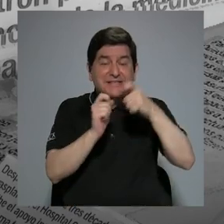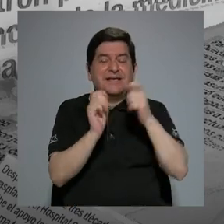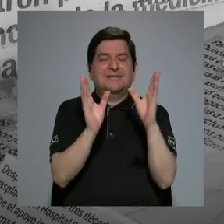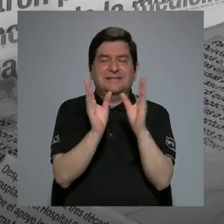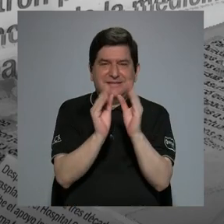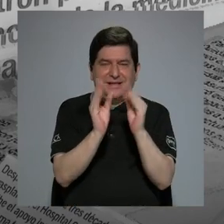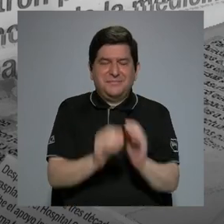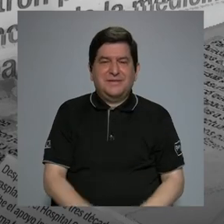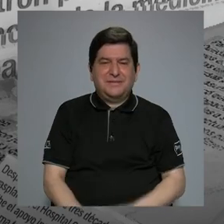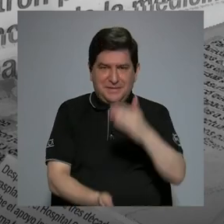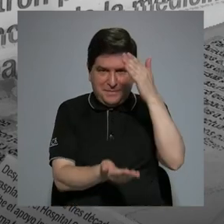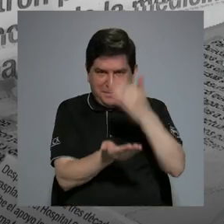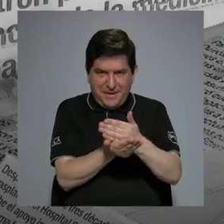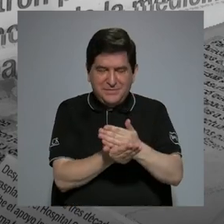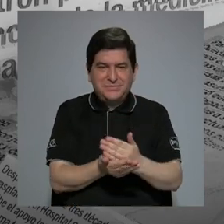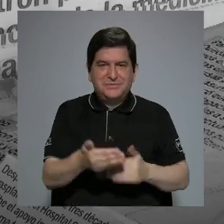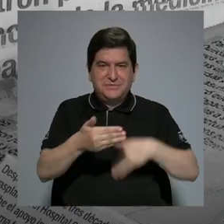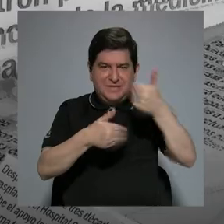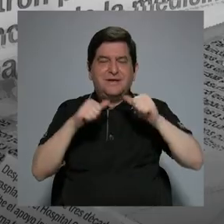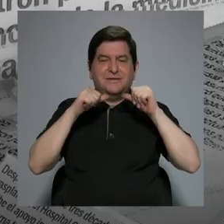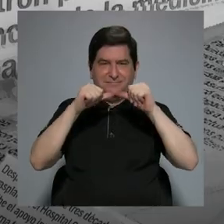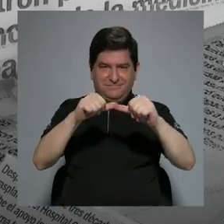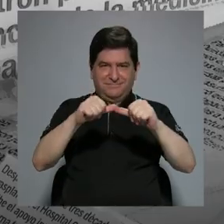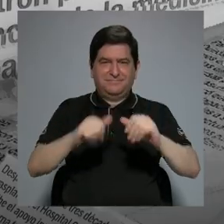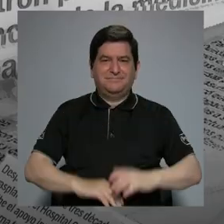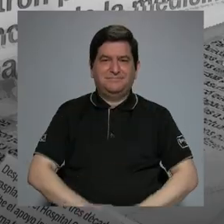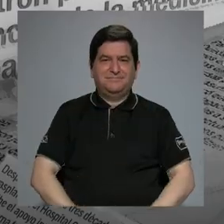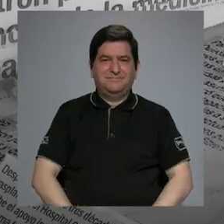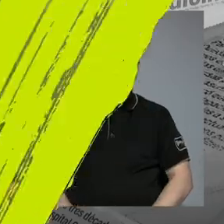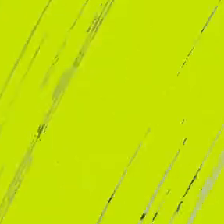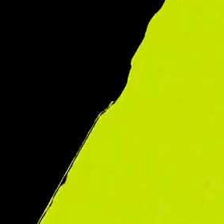este congreso. a una pausa y enseguida regresamos.